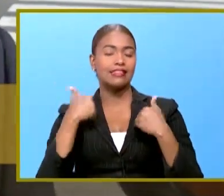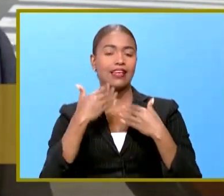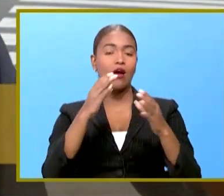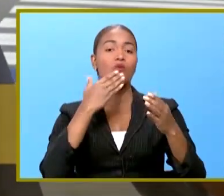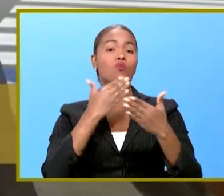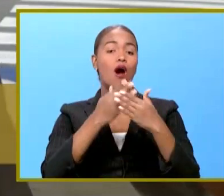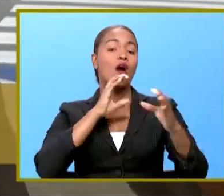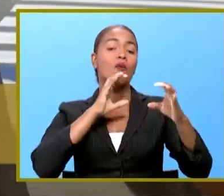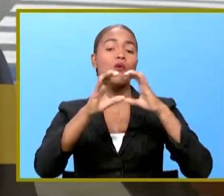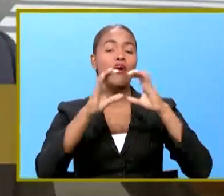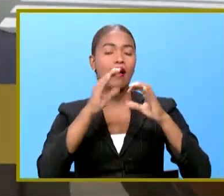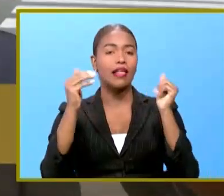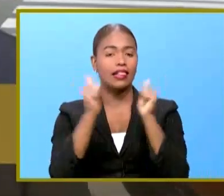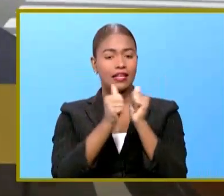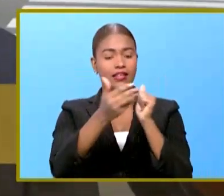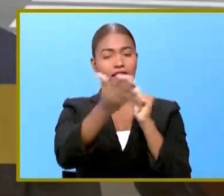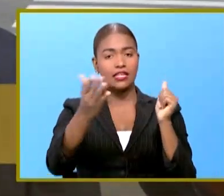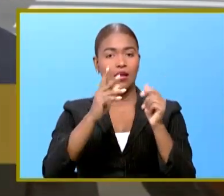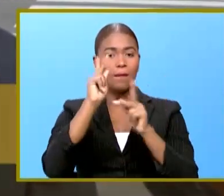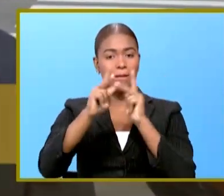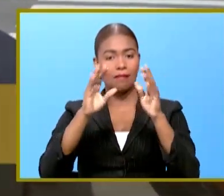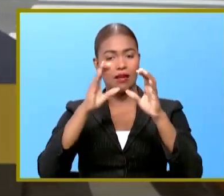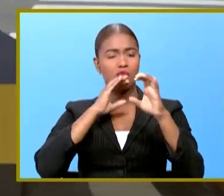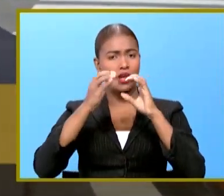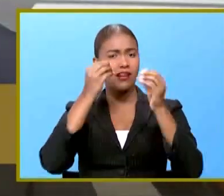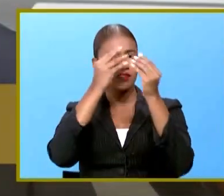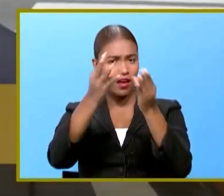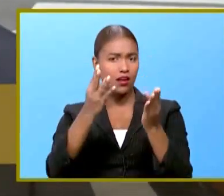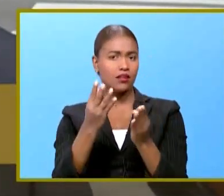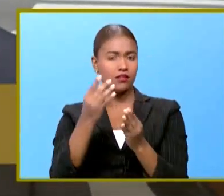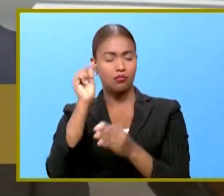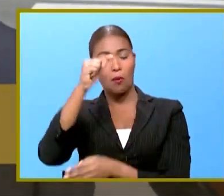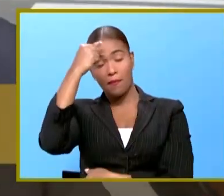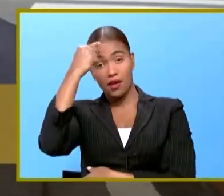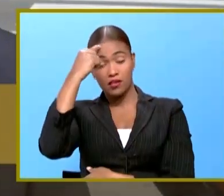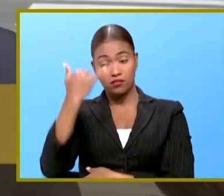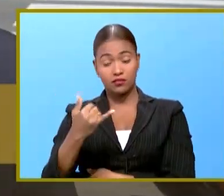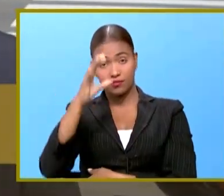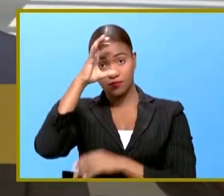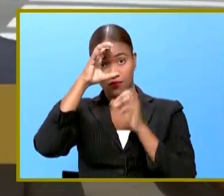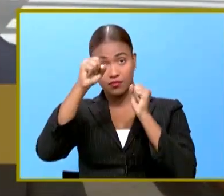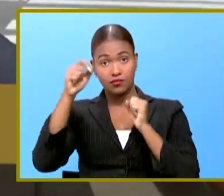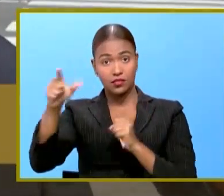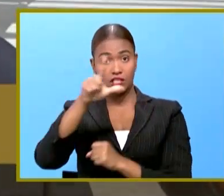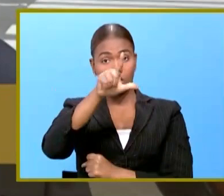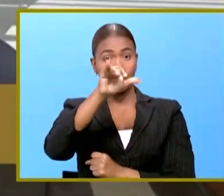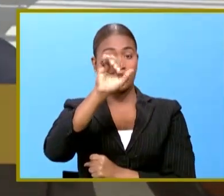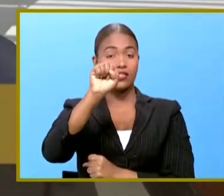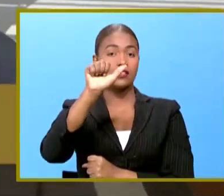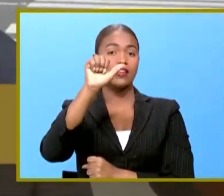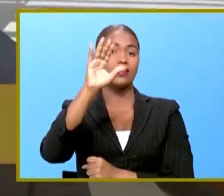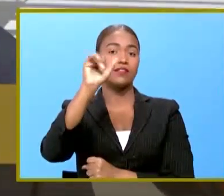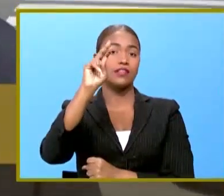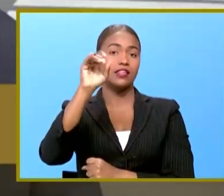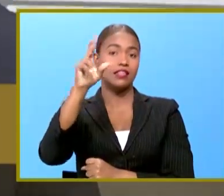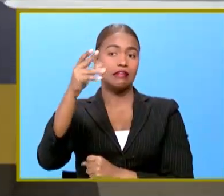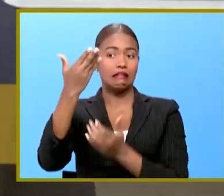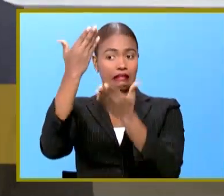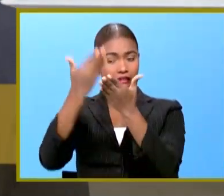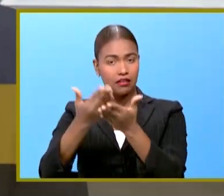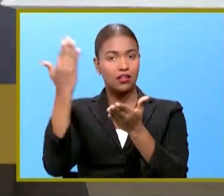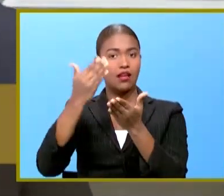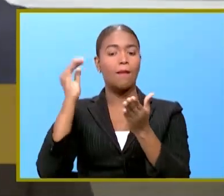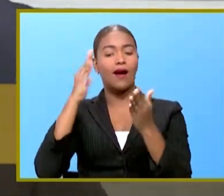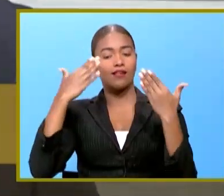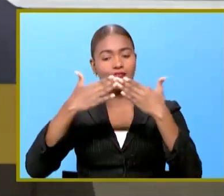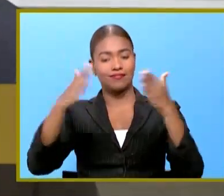comunicación que tenga principalmente con los medios de comunicación y creo que hoy el presidente Luis Abinader ha dado muestras de dar